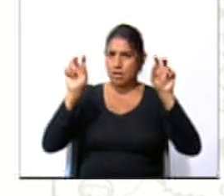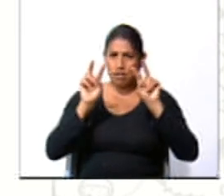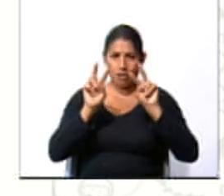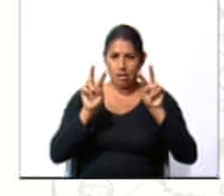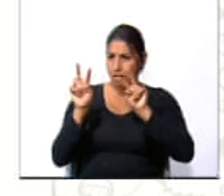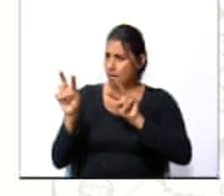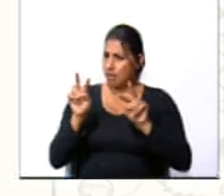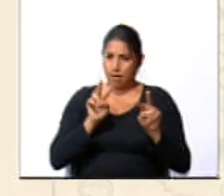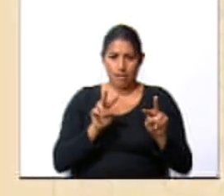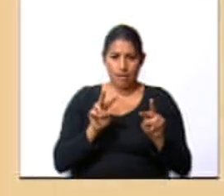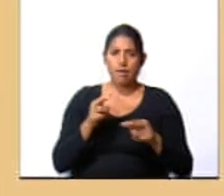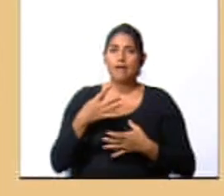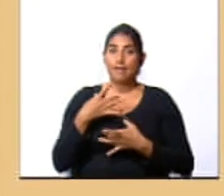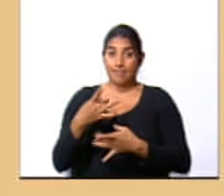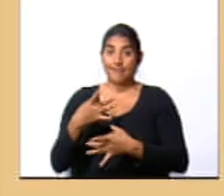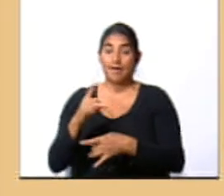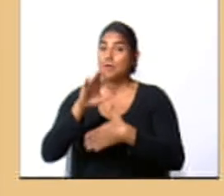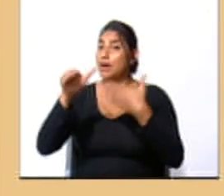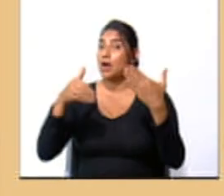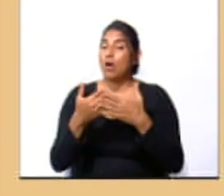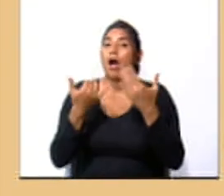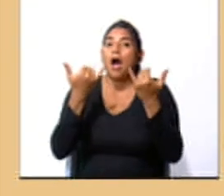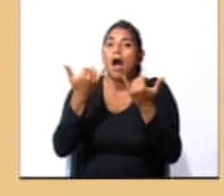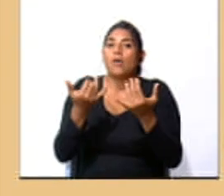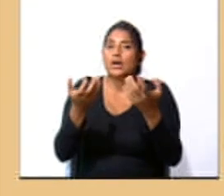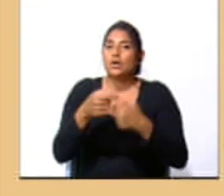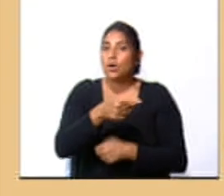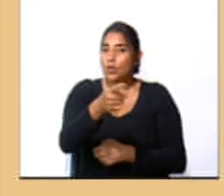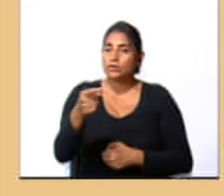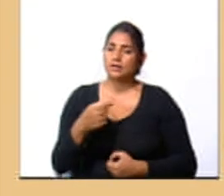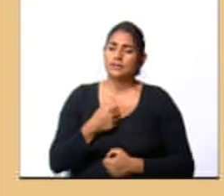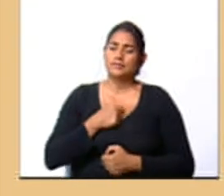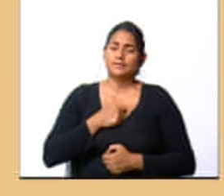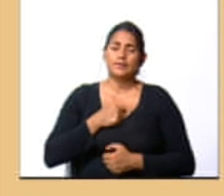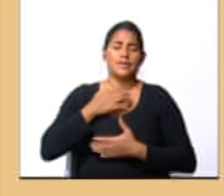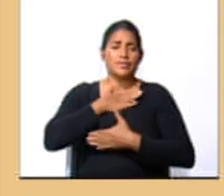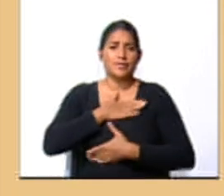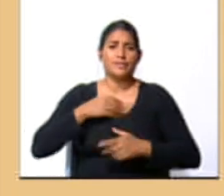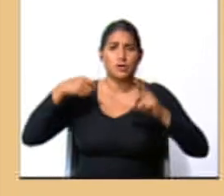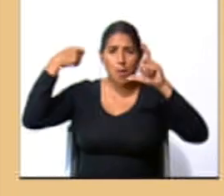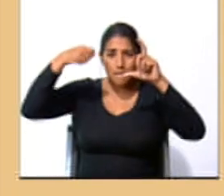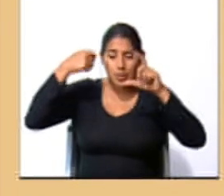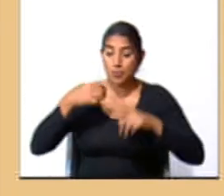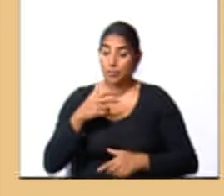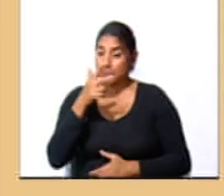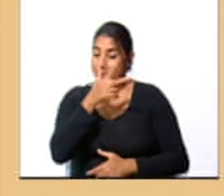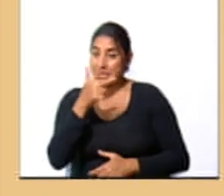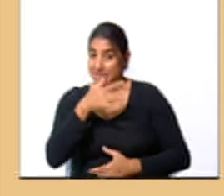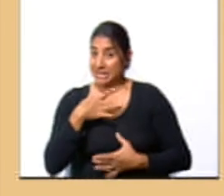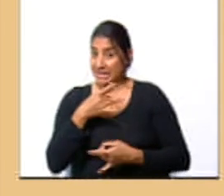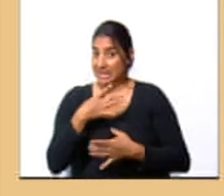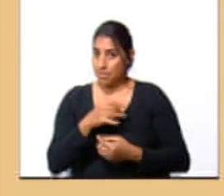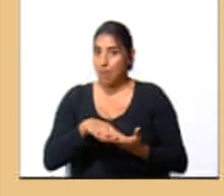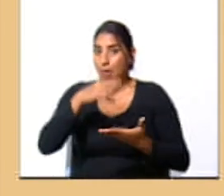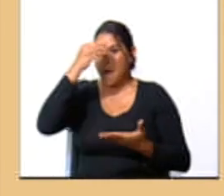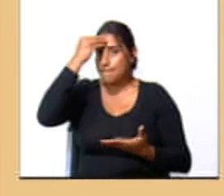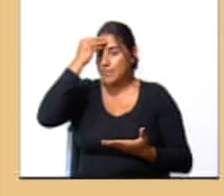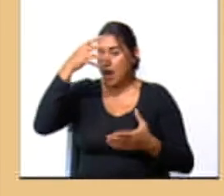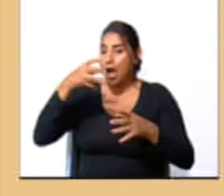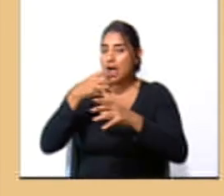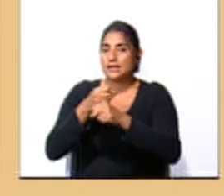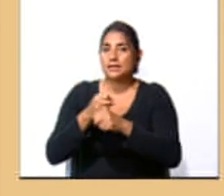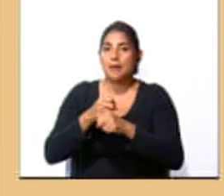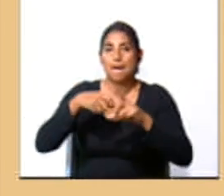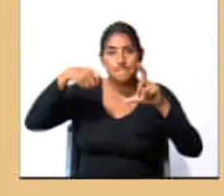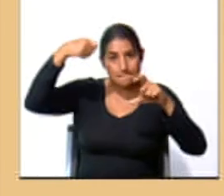para todos. Entonces, ahora quiero que disfruten de un video muy divertido y muy interesante. Vamos a aprender a realizar